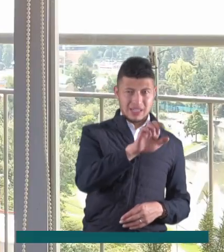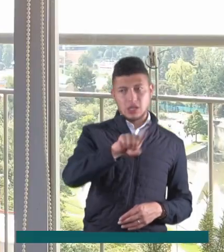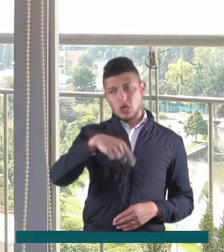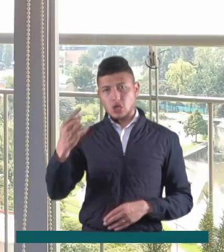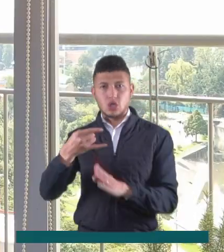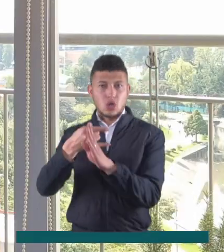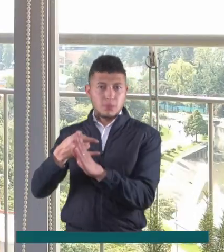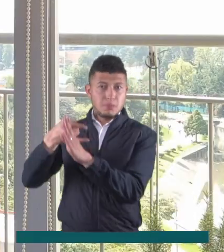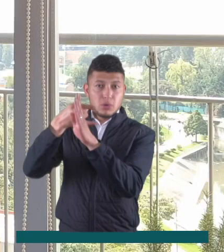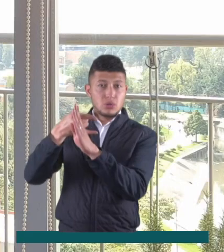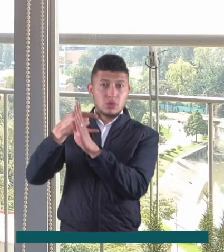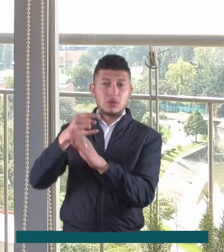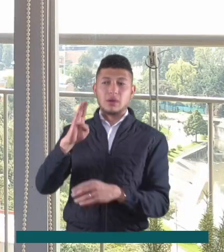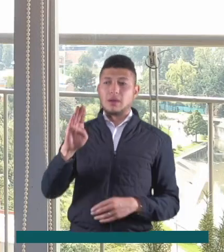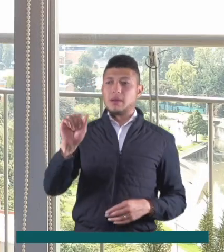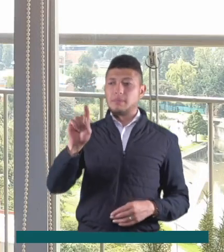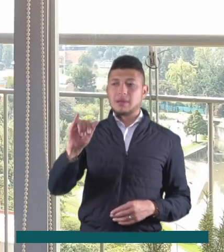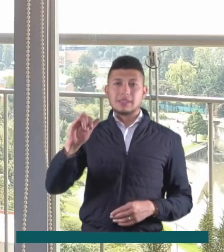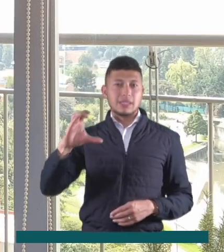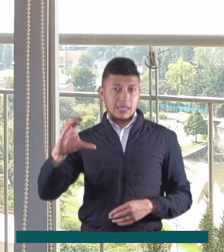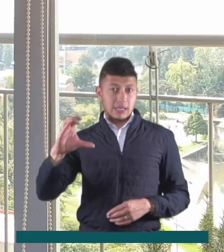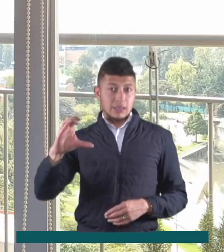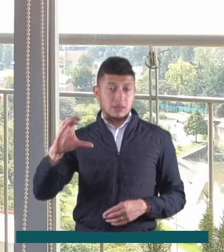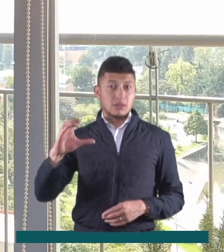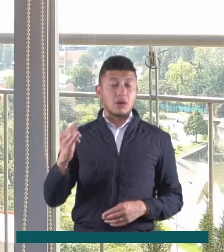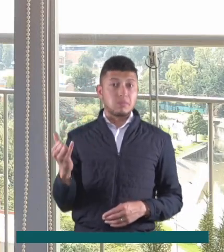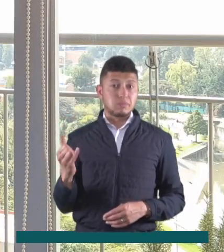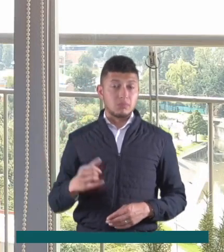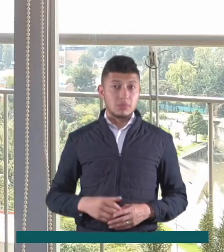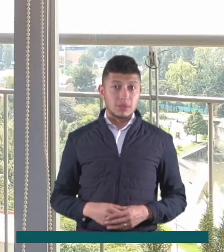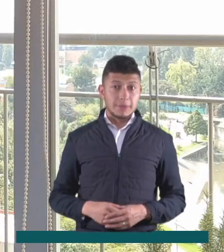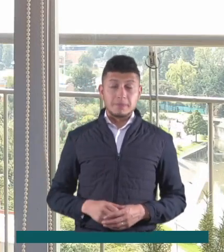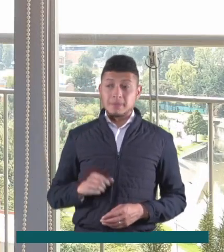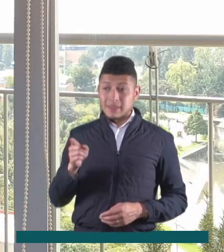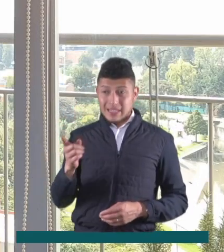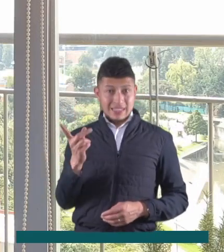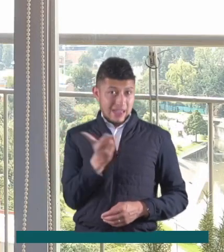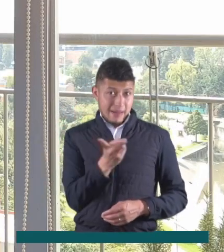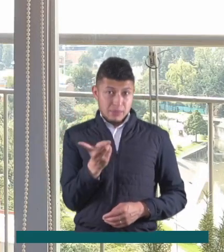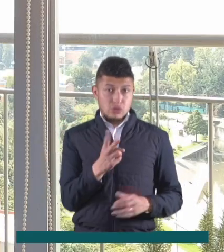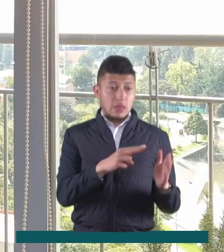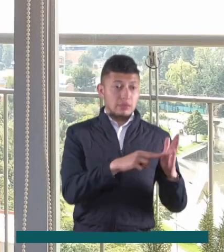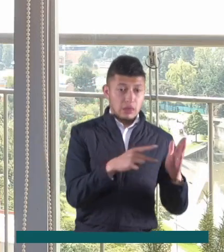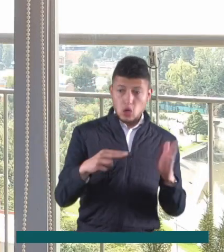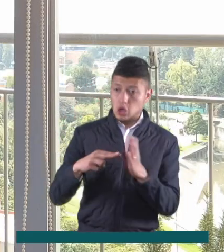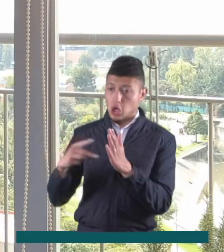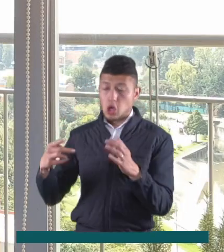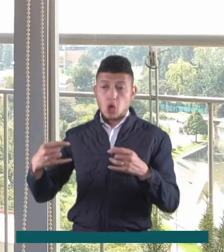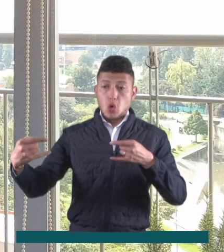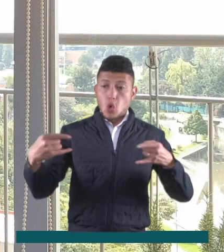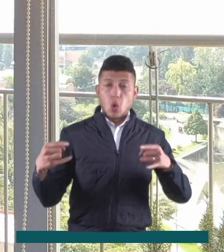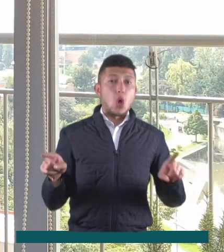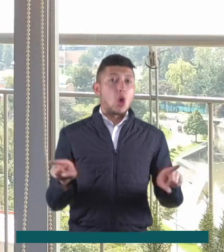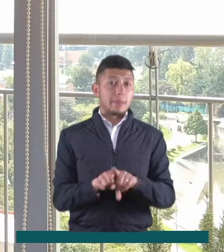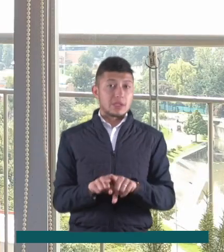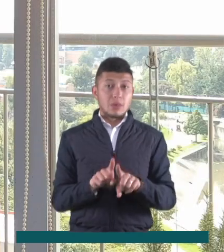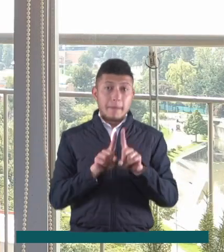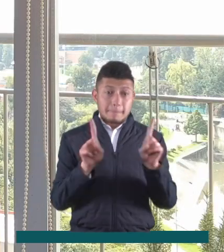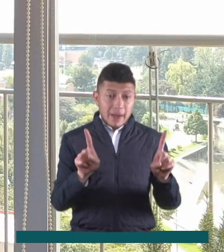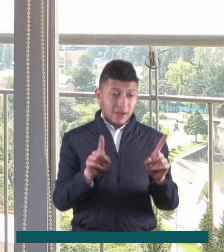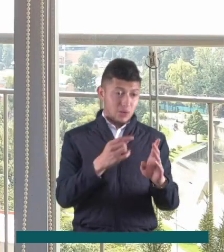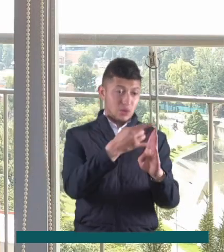Classic, que se conoce formalmente como Bluetooth Basic Rate Enhancing Data Rate. Ambos funcionan con la misma banda de frecuencia,